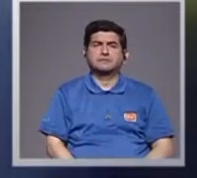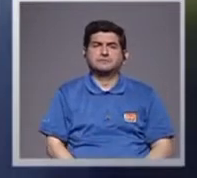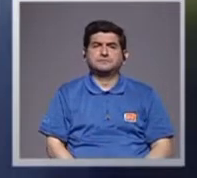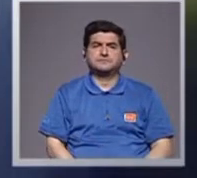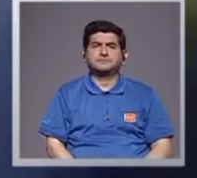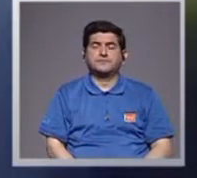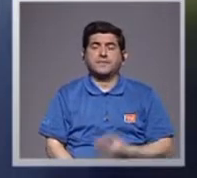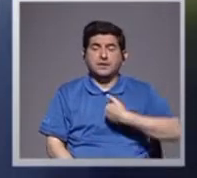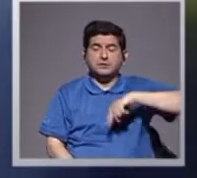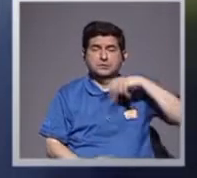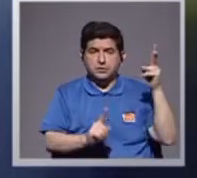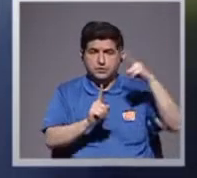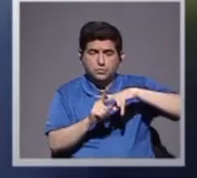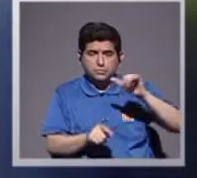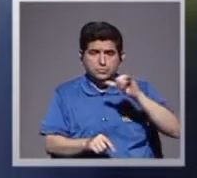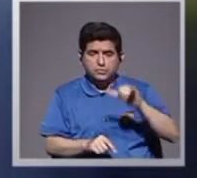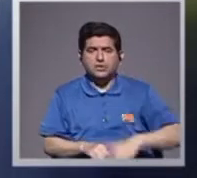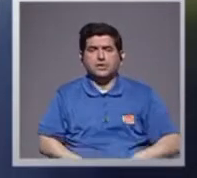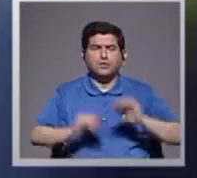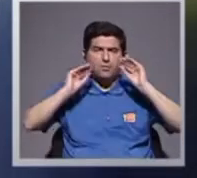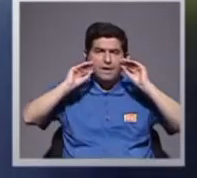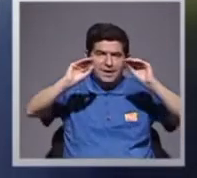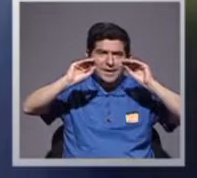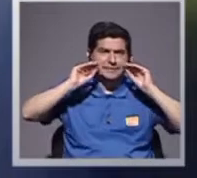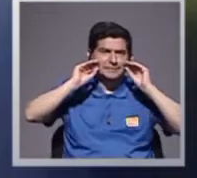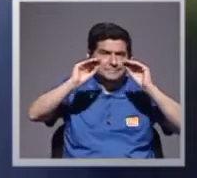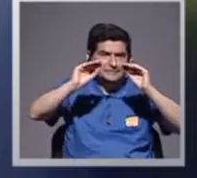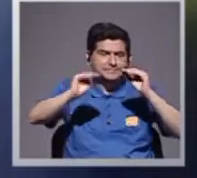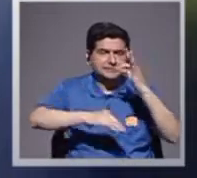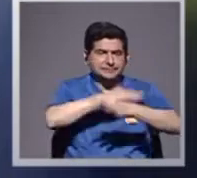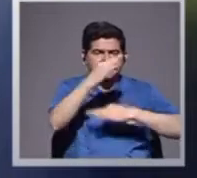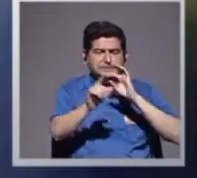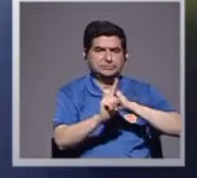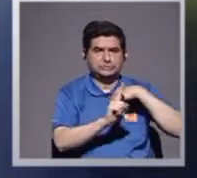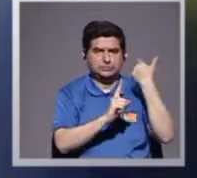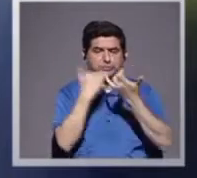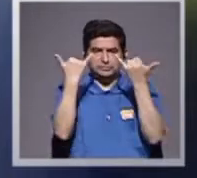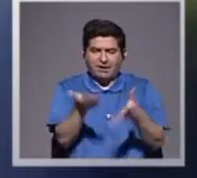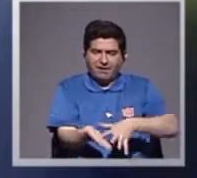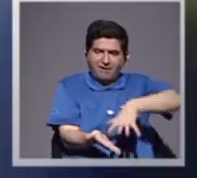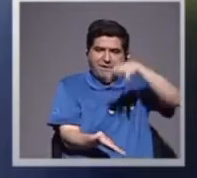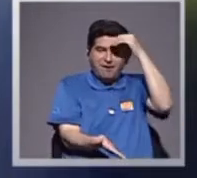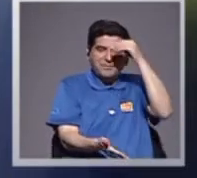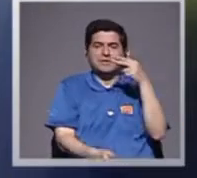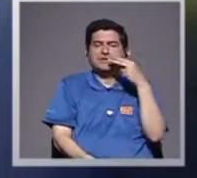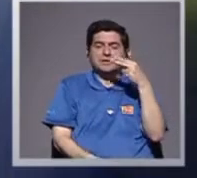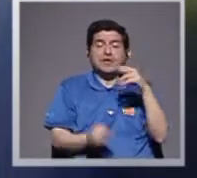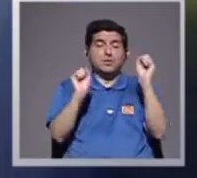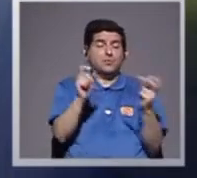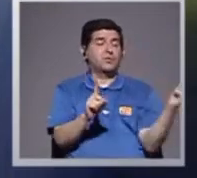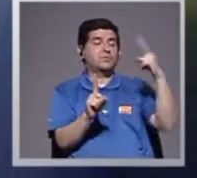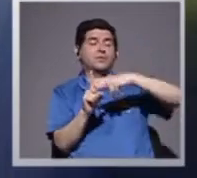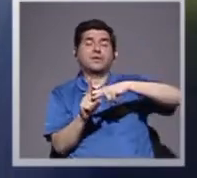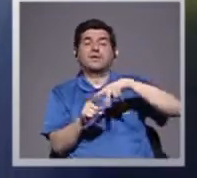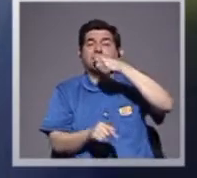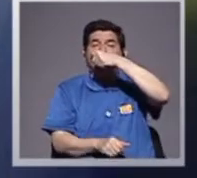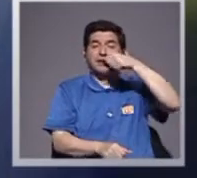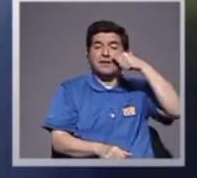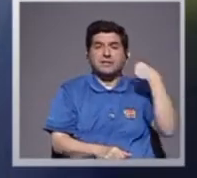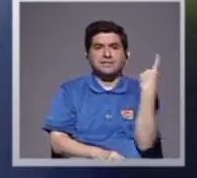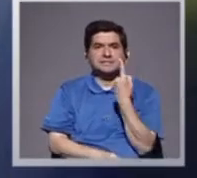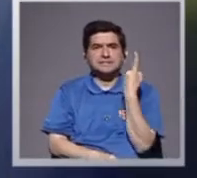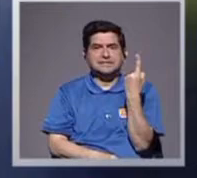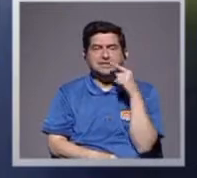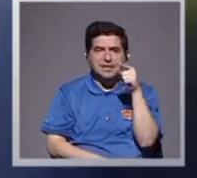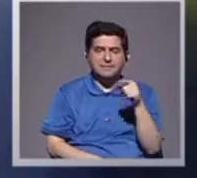y si lo aplicamos, esas mismas doctrinas, del tipo social, que ya aprendimos con tabaquismo, se pueden aplicar a las drogas, siempre y